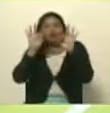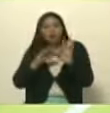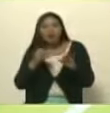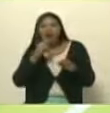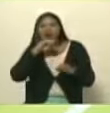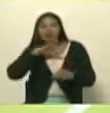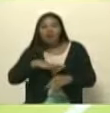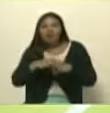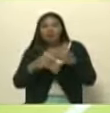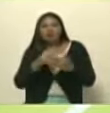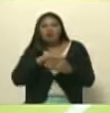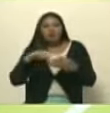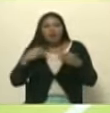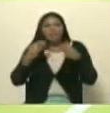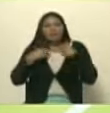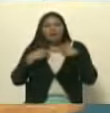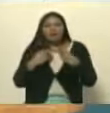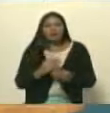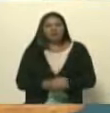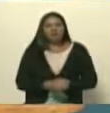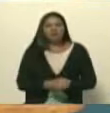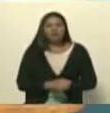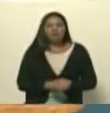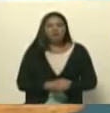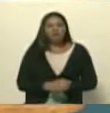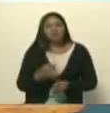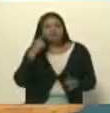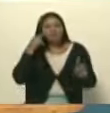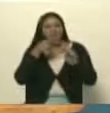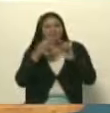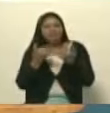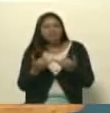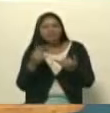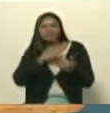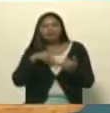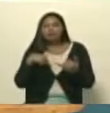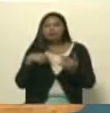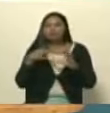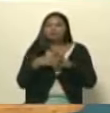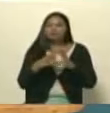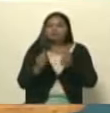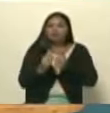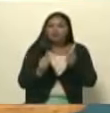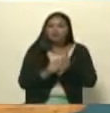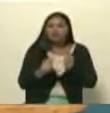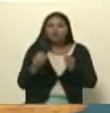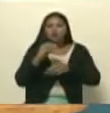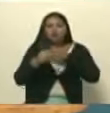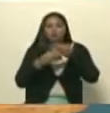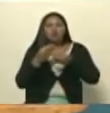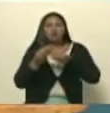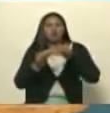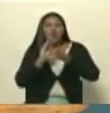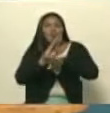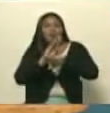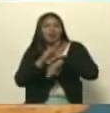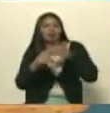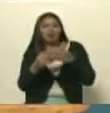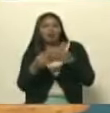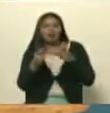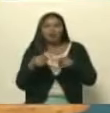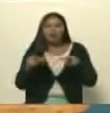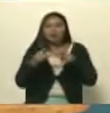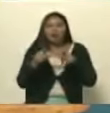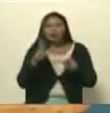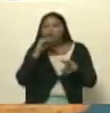vivir. Fíjese que algo elemental de los comunicadores alternativos es el hecho de cómo protegerse desde las instancias legales. Se han